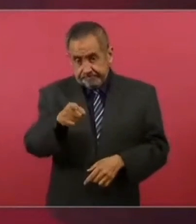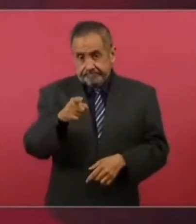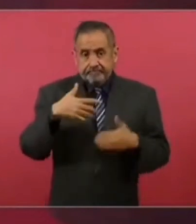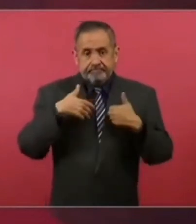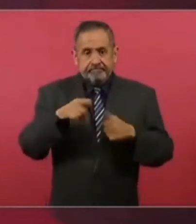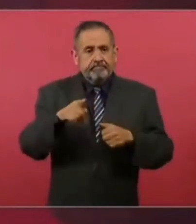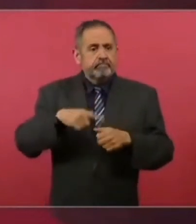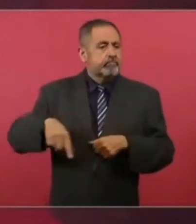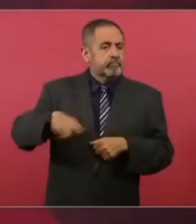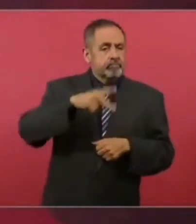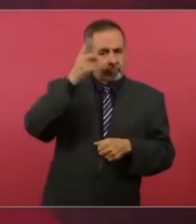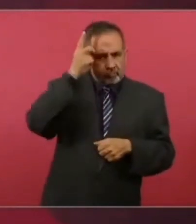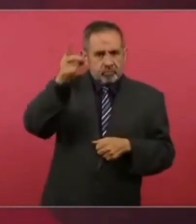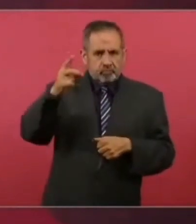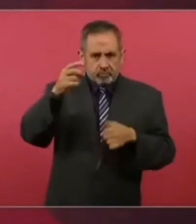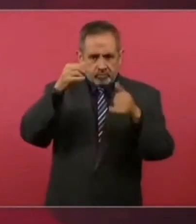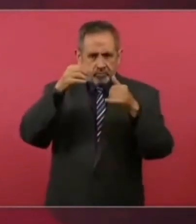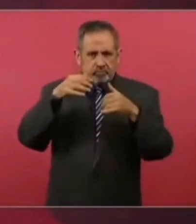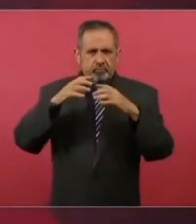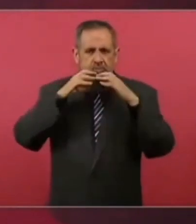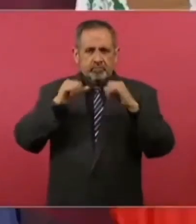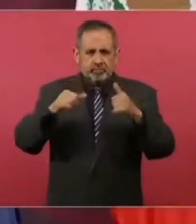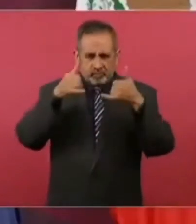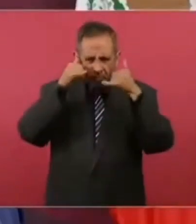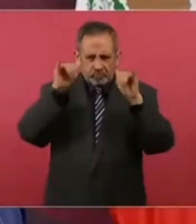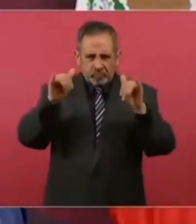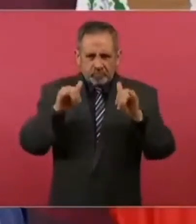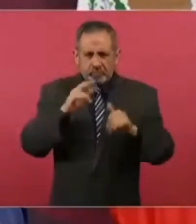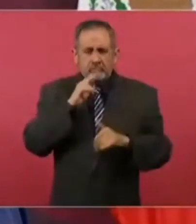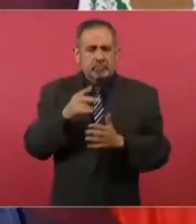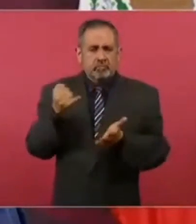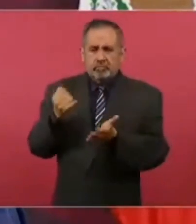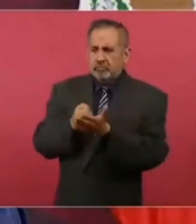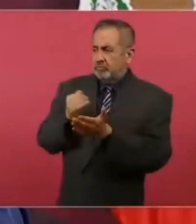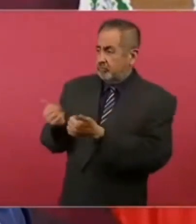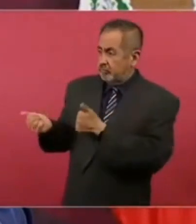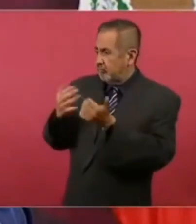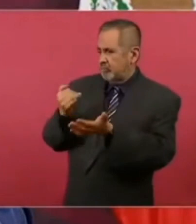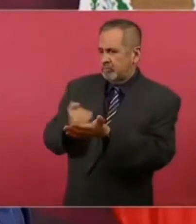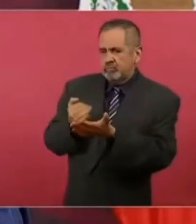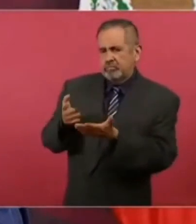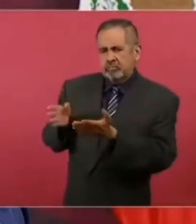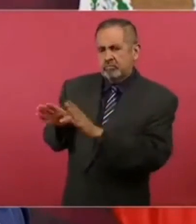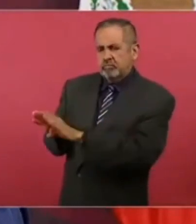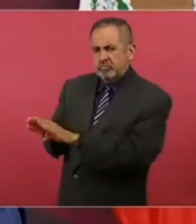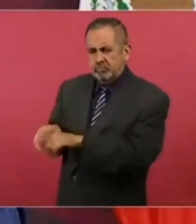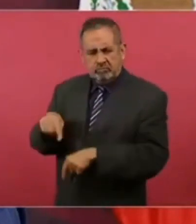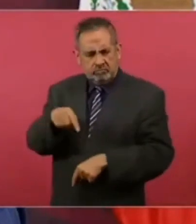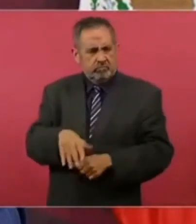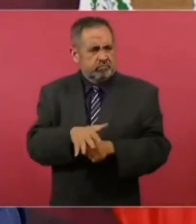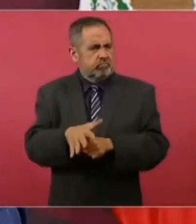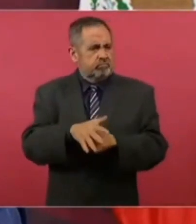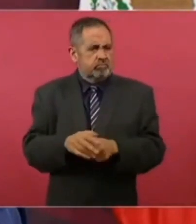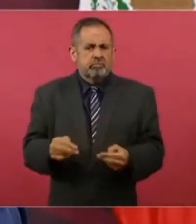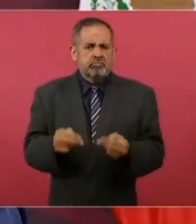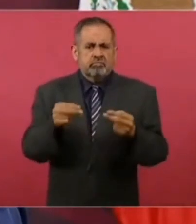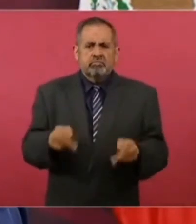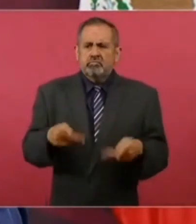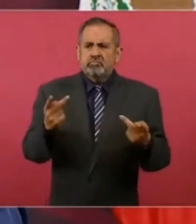ganaderos, es que haya aranceles o se cierre la importación